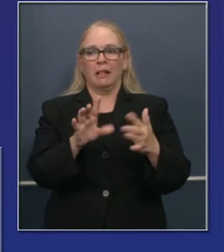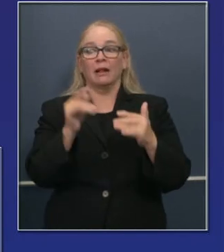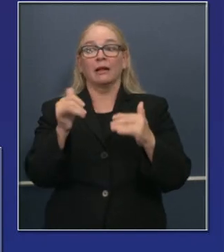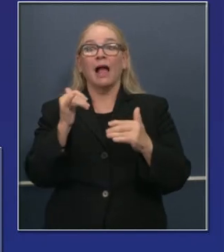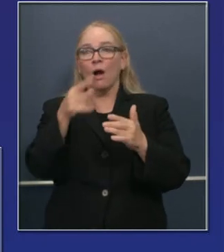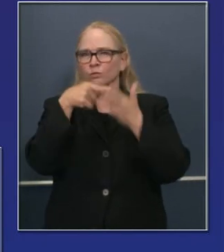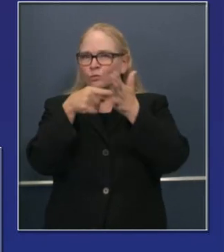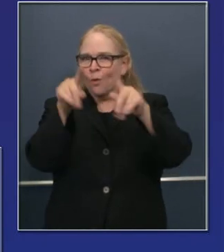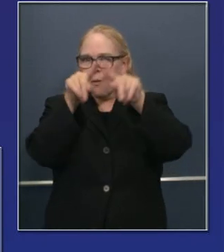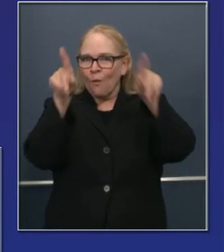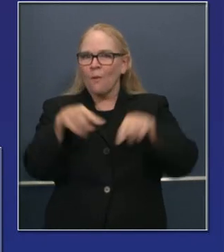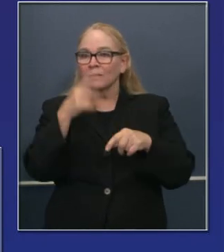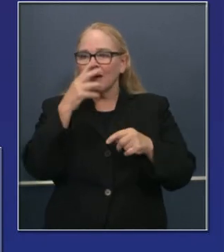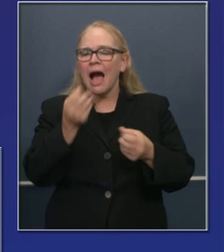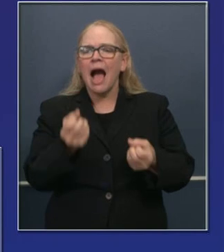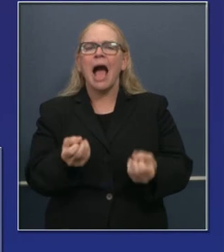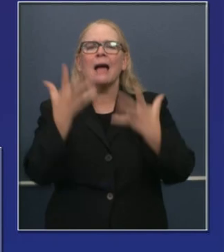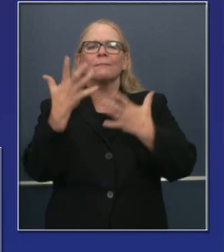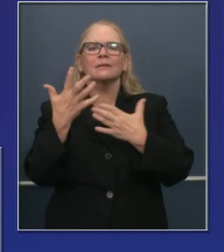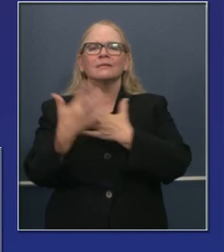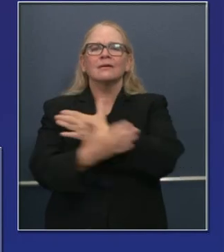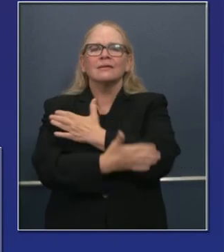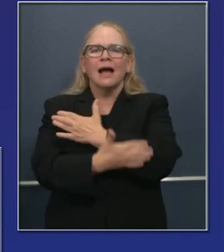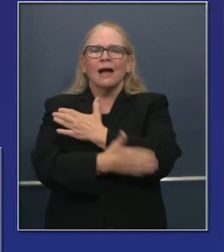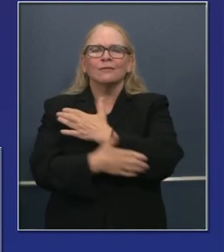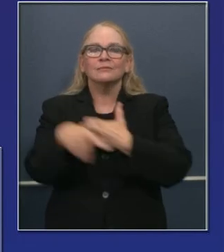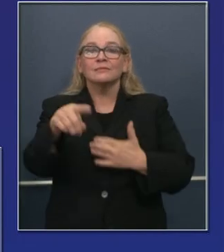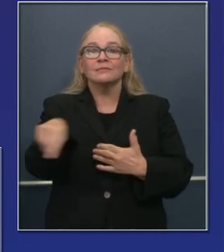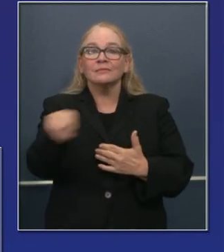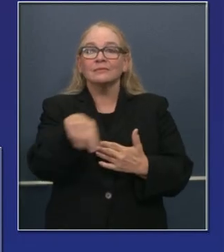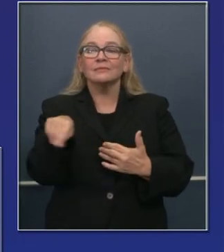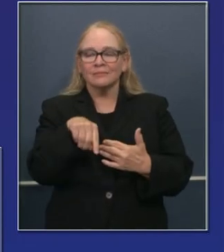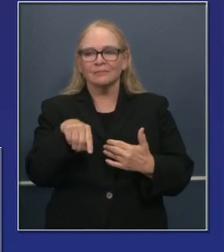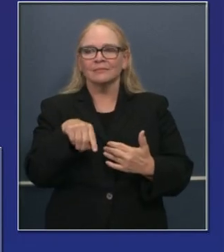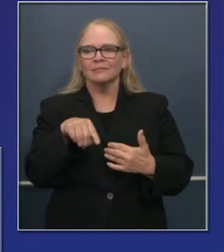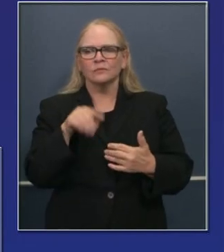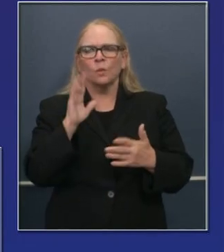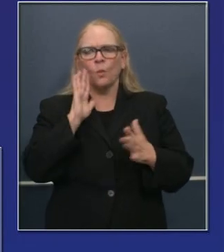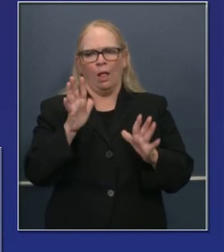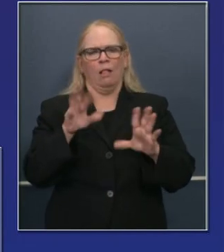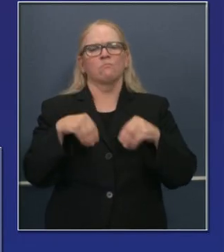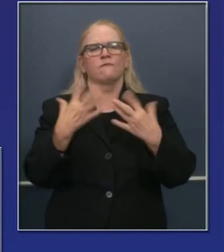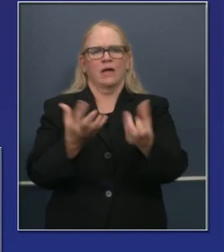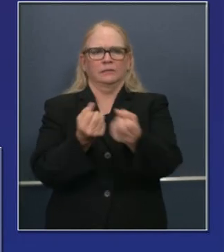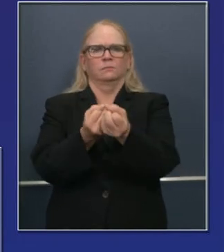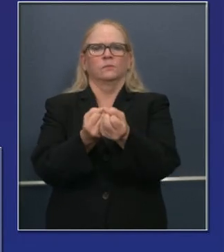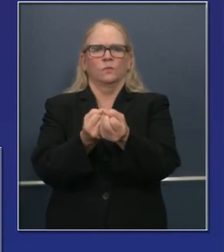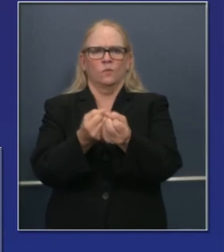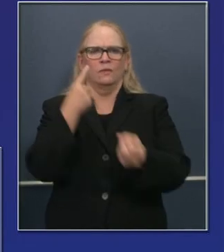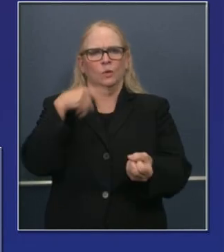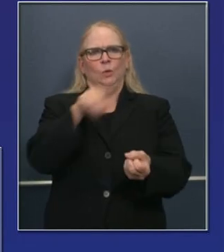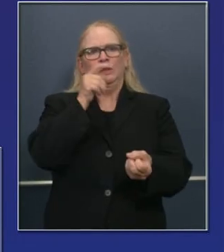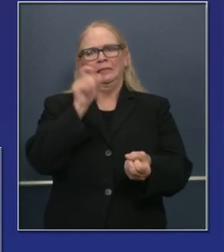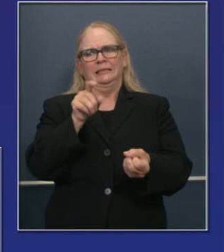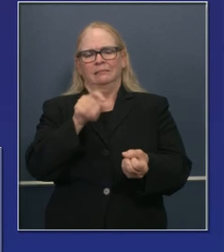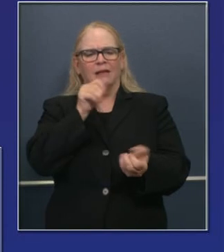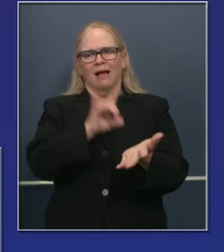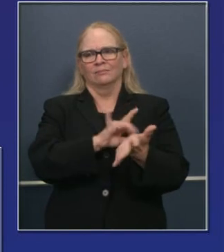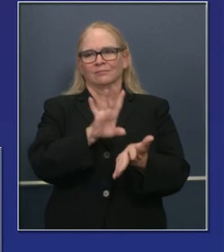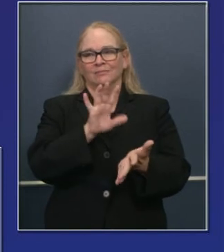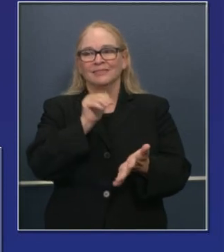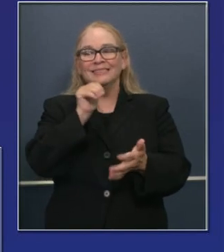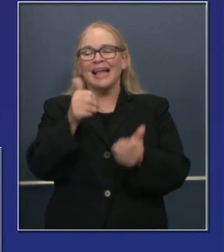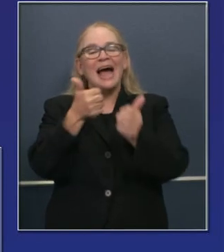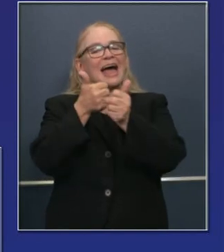cómo los gobiernos locales han decretado algunas de estas leyes y prácticas. Y reconocemos que no todos los